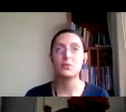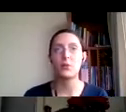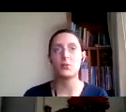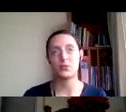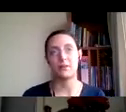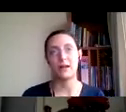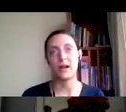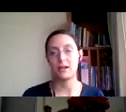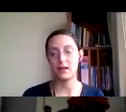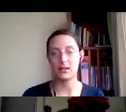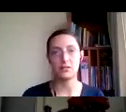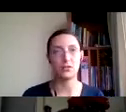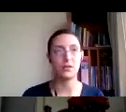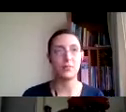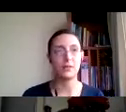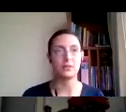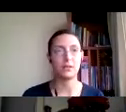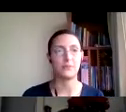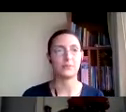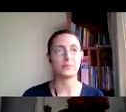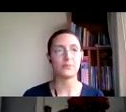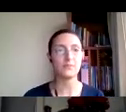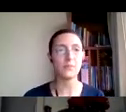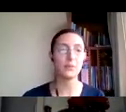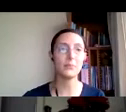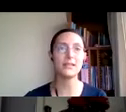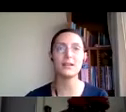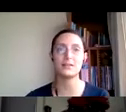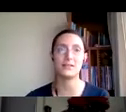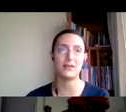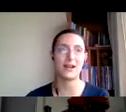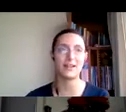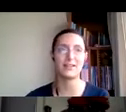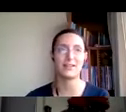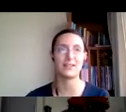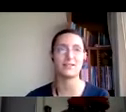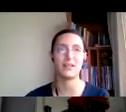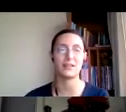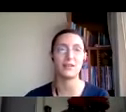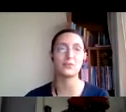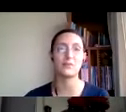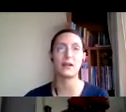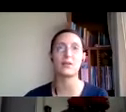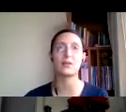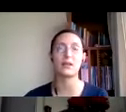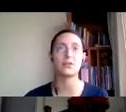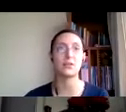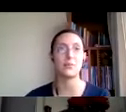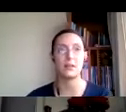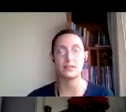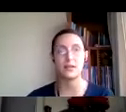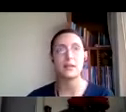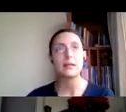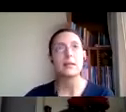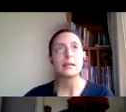Escenario número uno, trabajar en relación de dependencia. Ventajas de ser un trabajador en relación de